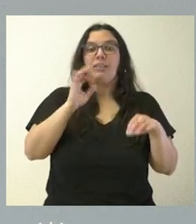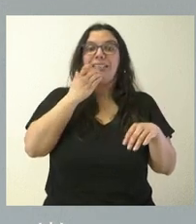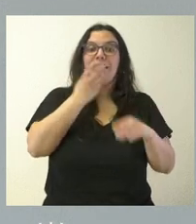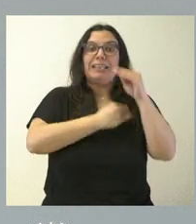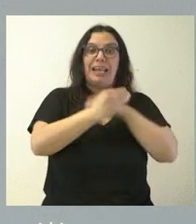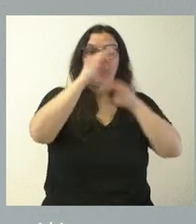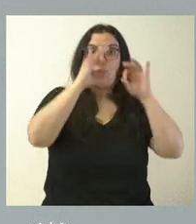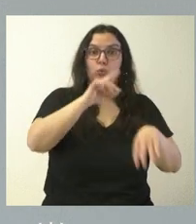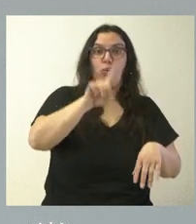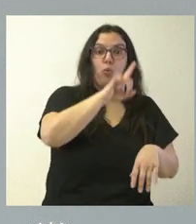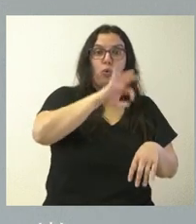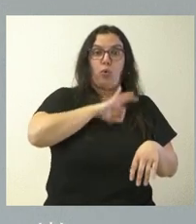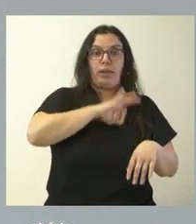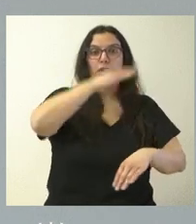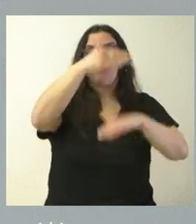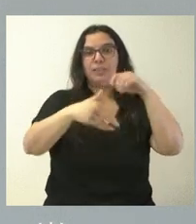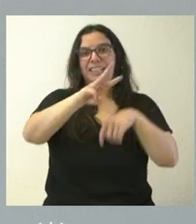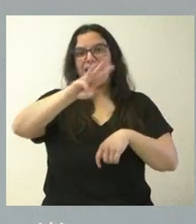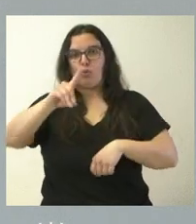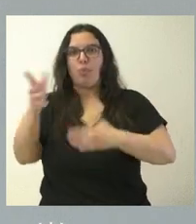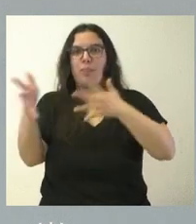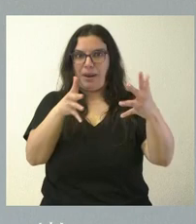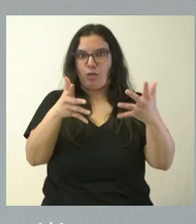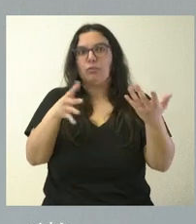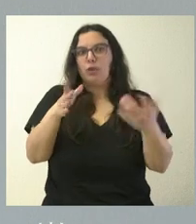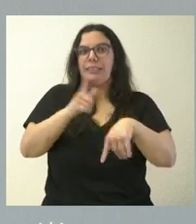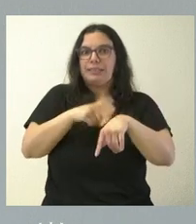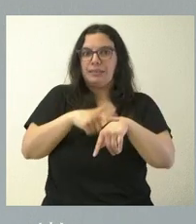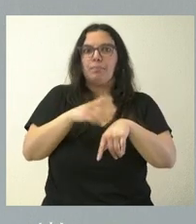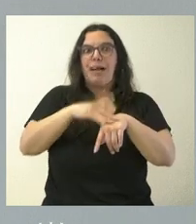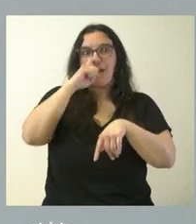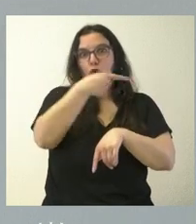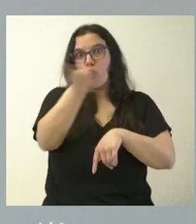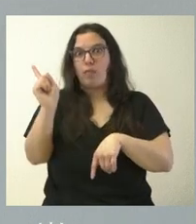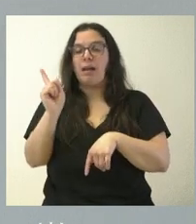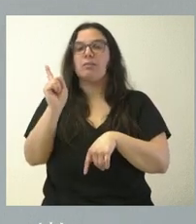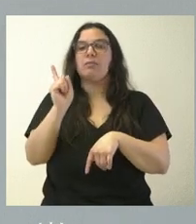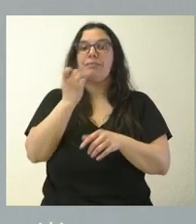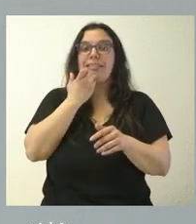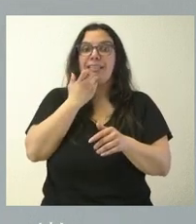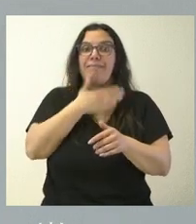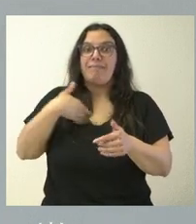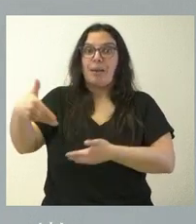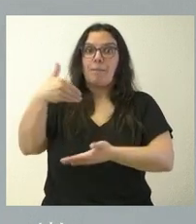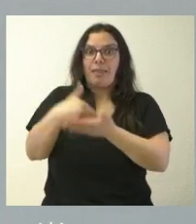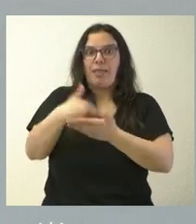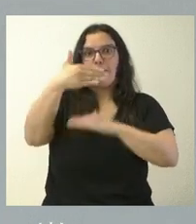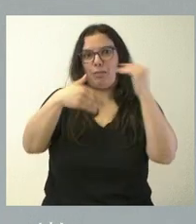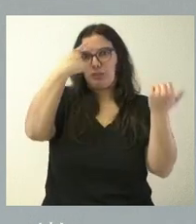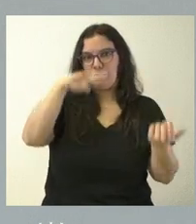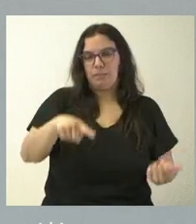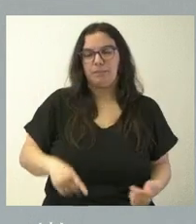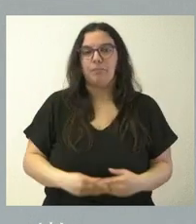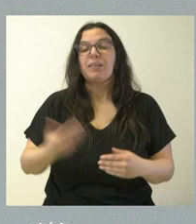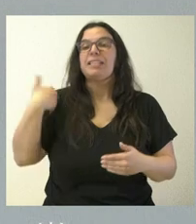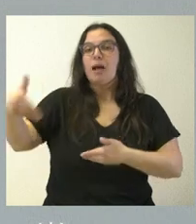de este 1 de enero será el 31 de marzo, lo cual también sirve para recordar este periodo de referencia. Son ya 1